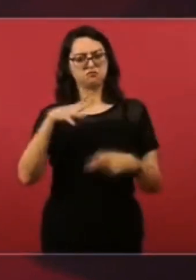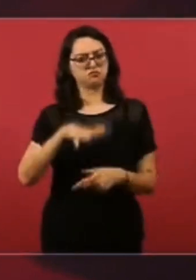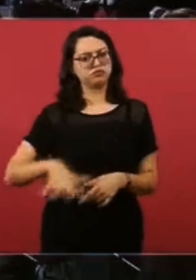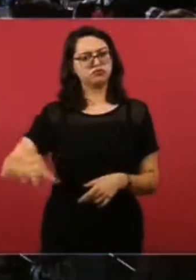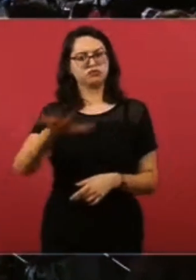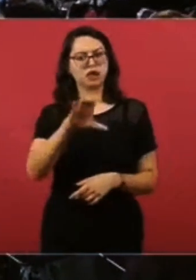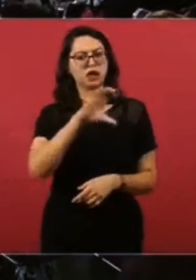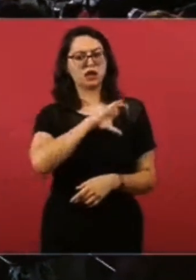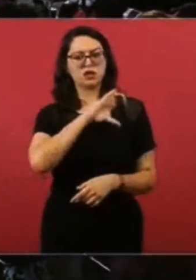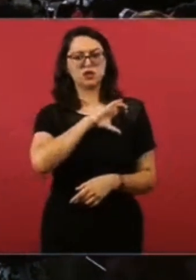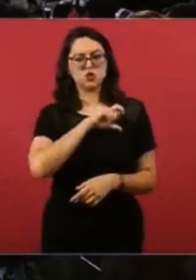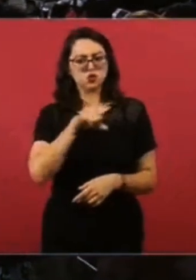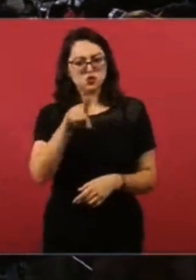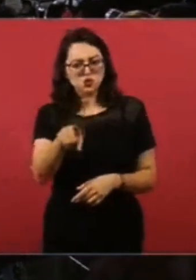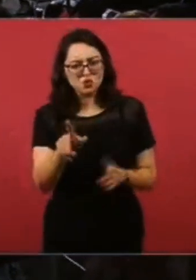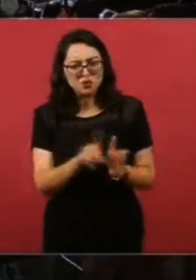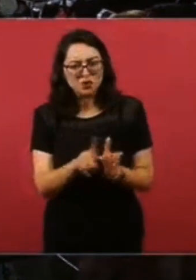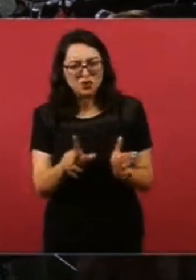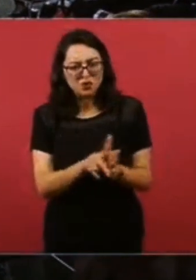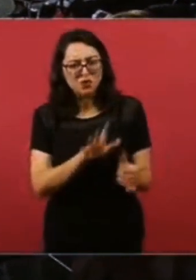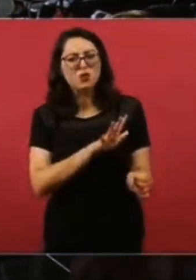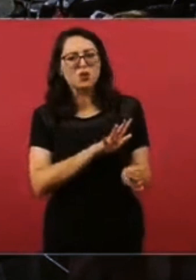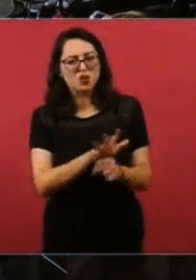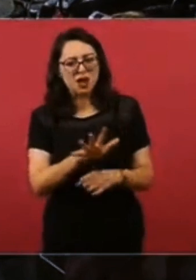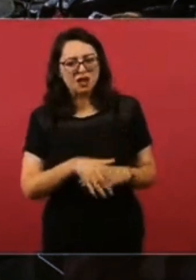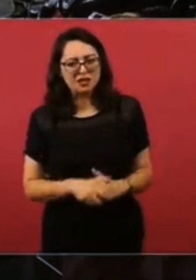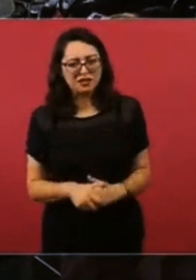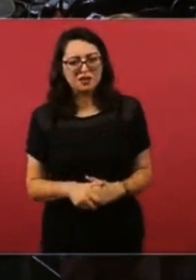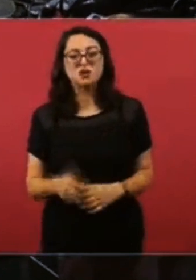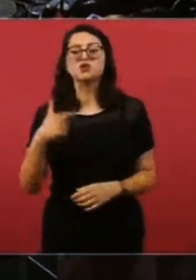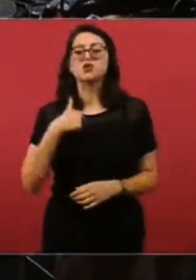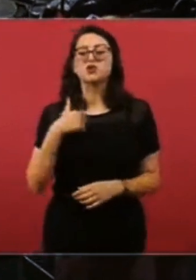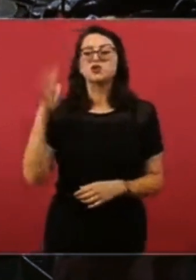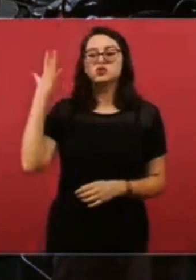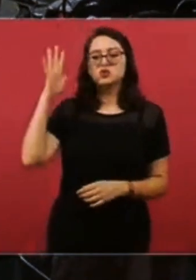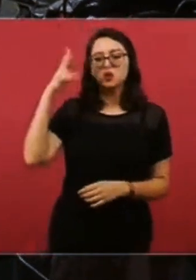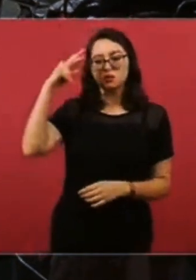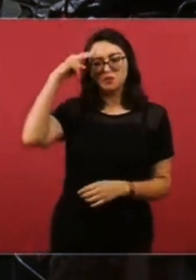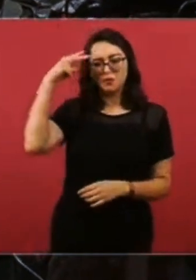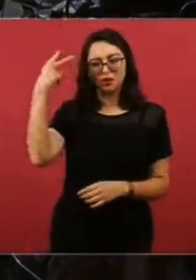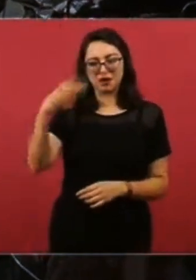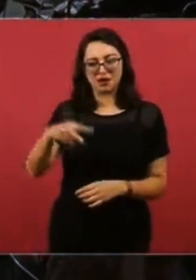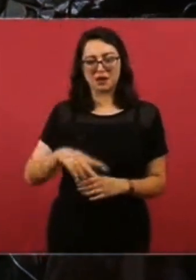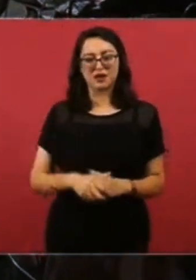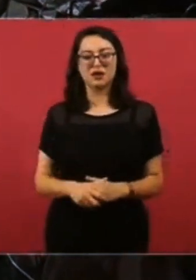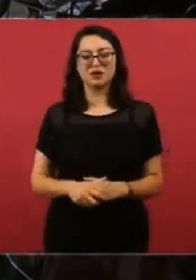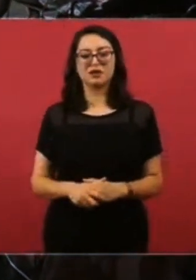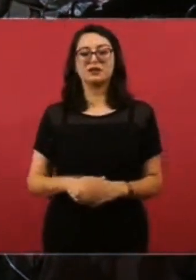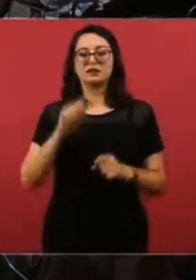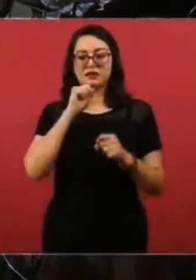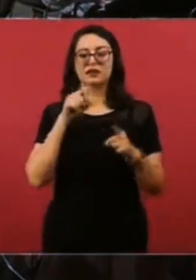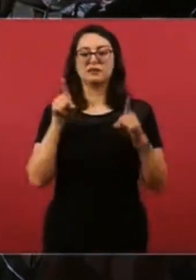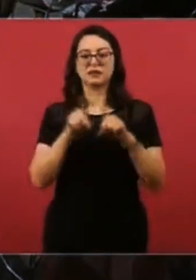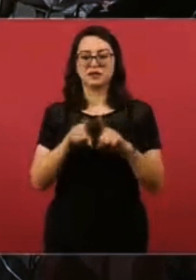¿Tú de qué periódico eres? Ya le había dicho El Sol de México y orgullosamente de la organización